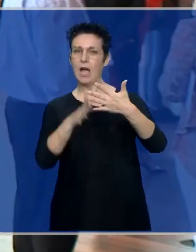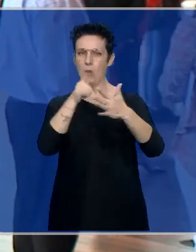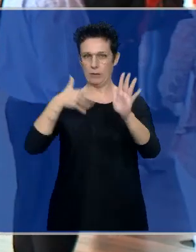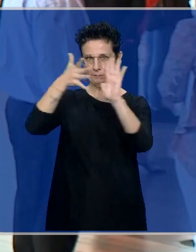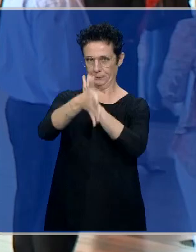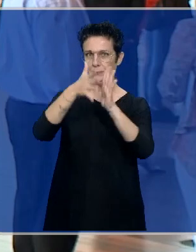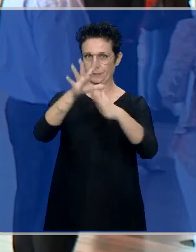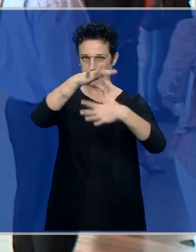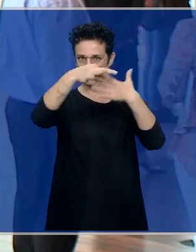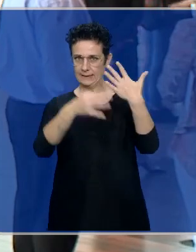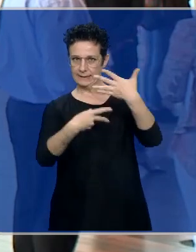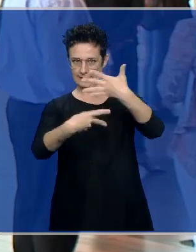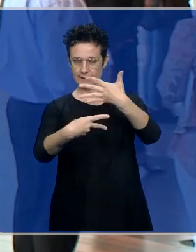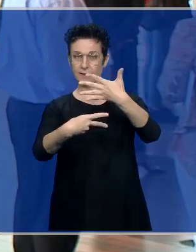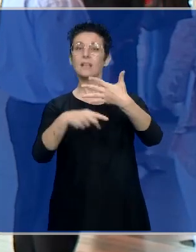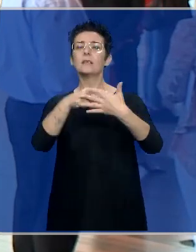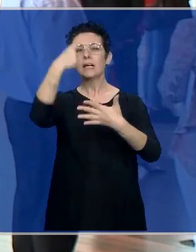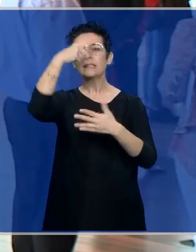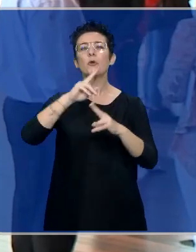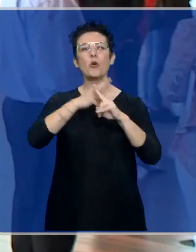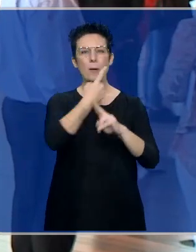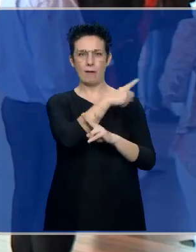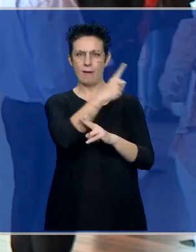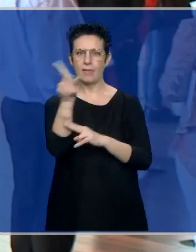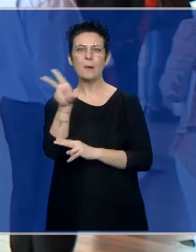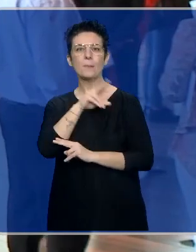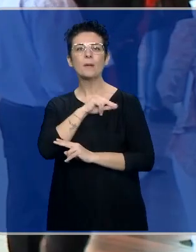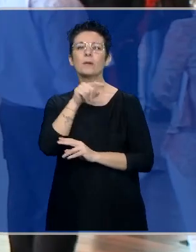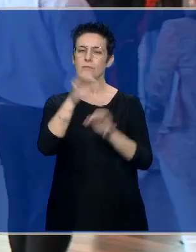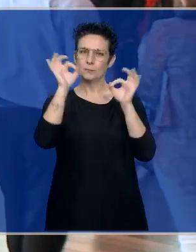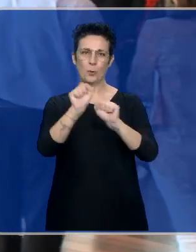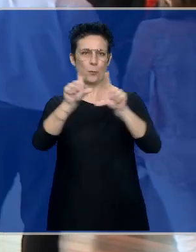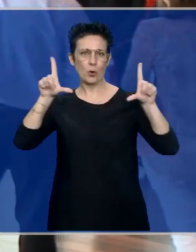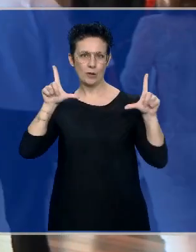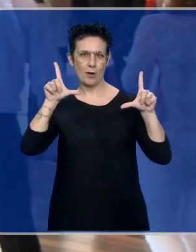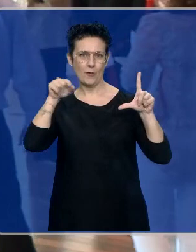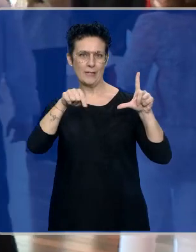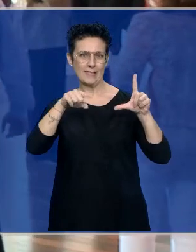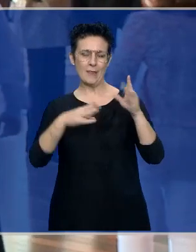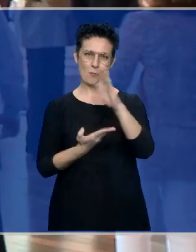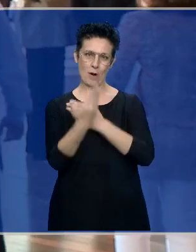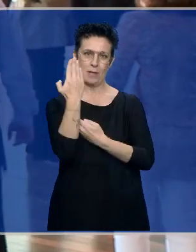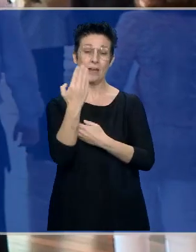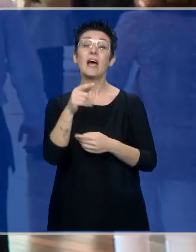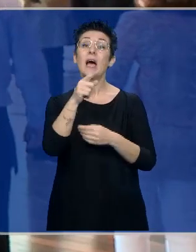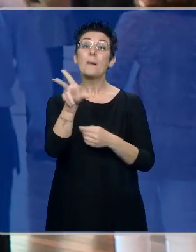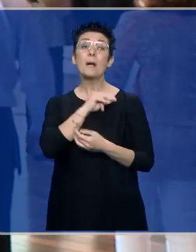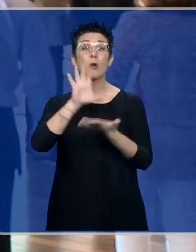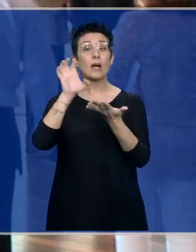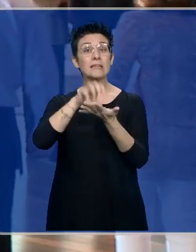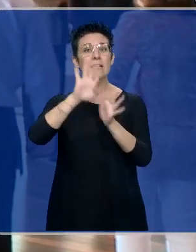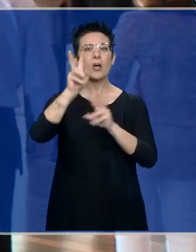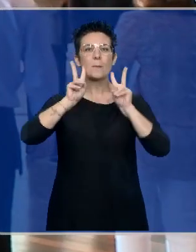recordarles para que sepamos quiénes son los galardonados este año, que son los verdaderos protagonistas de la mañana. El premio Castilla y León de